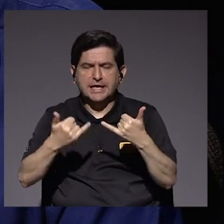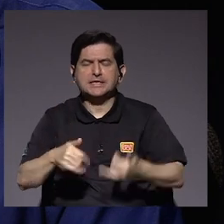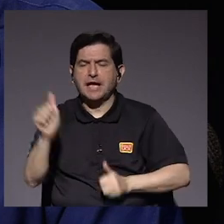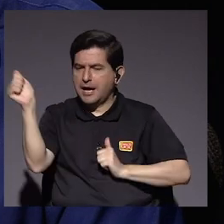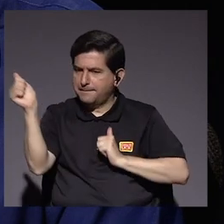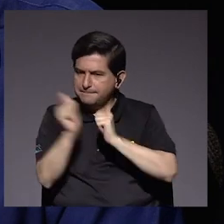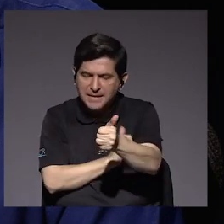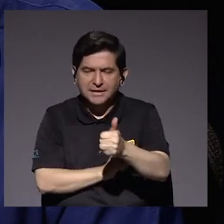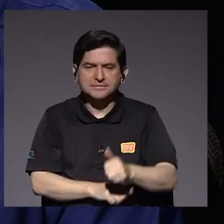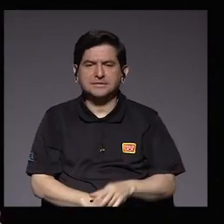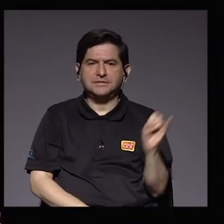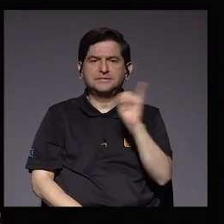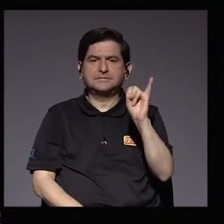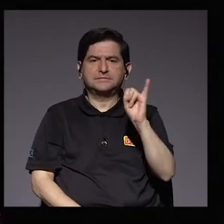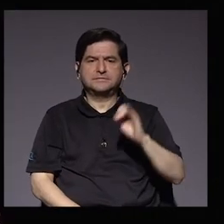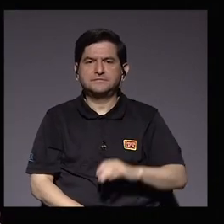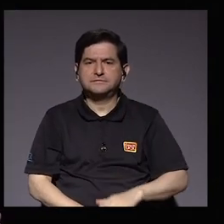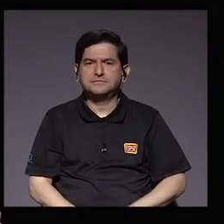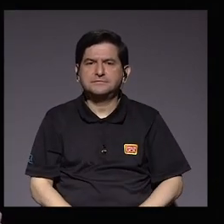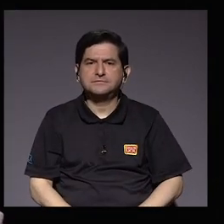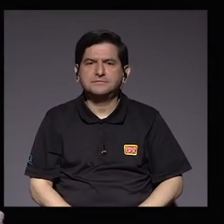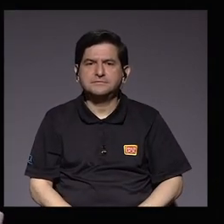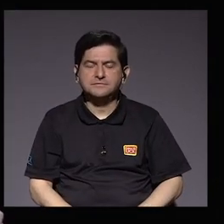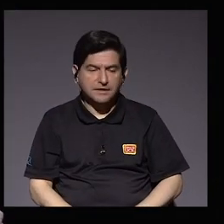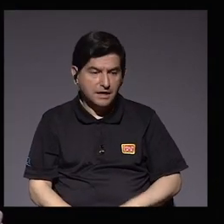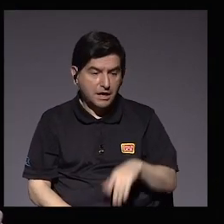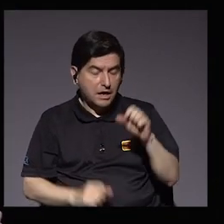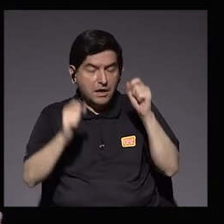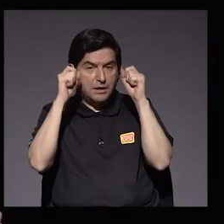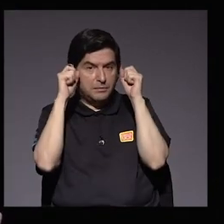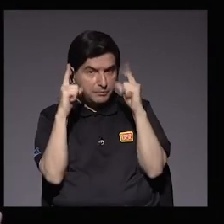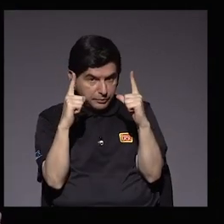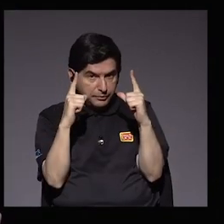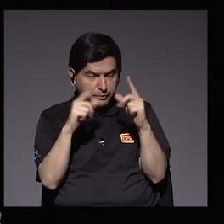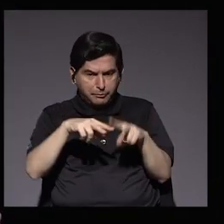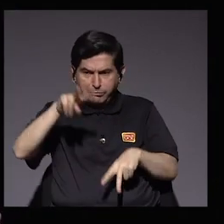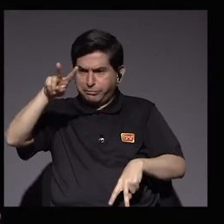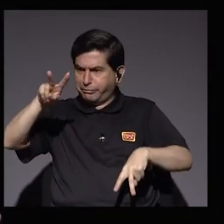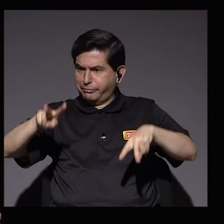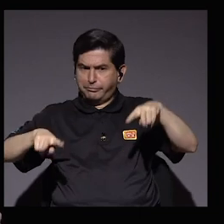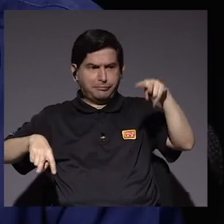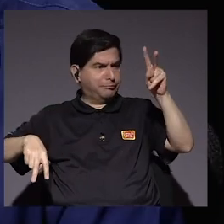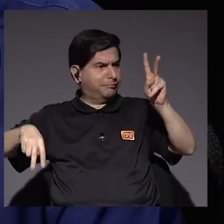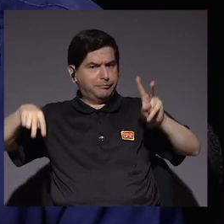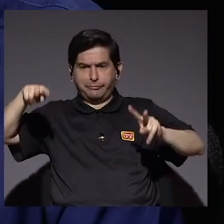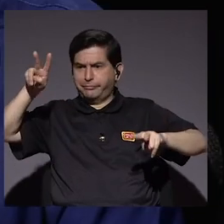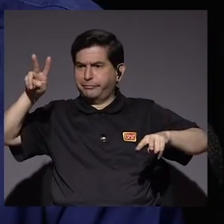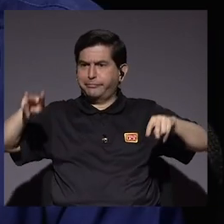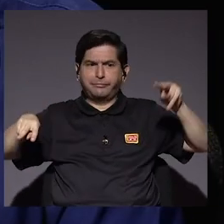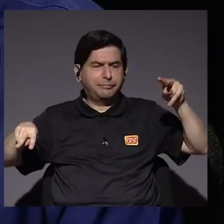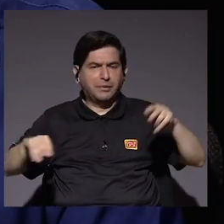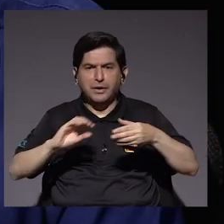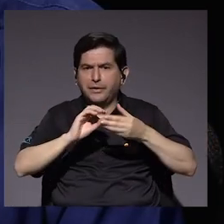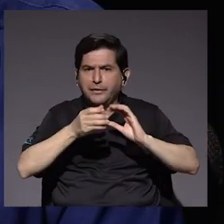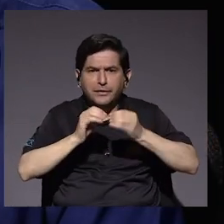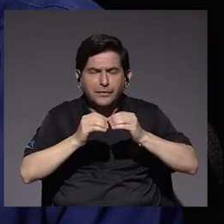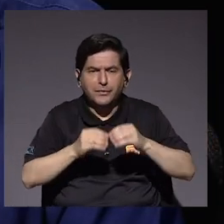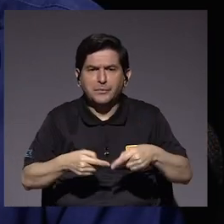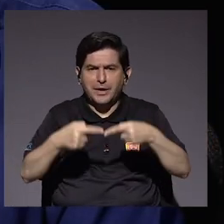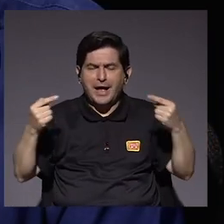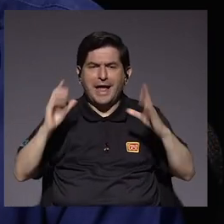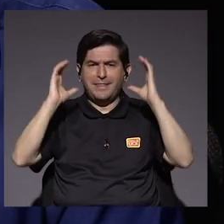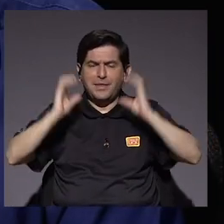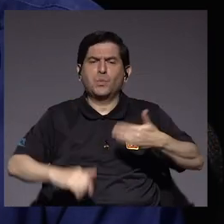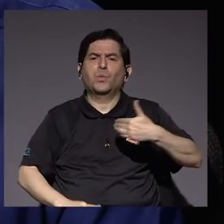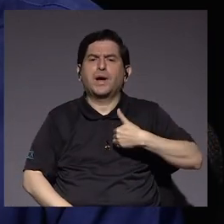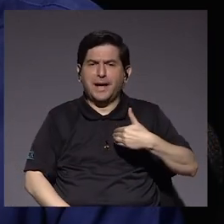recuperado de la infección y es asombrosa la variabilidad en cuanto a la cantidad de los